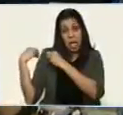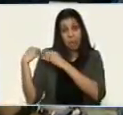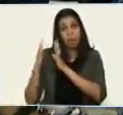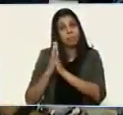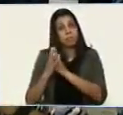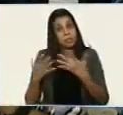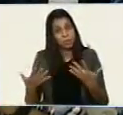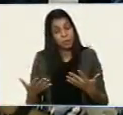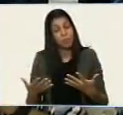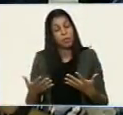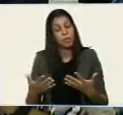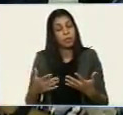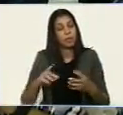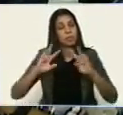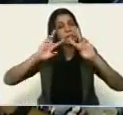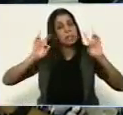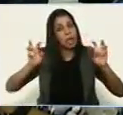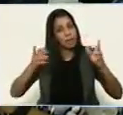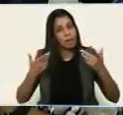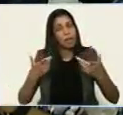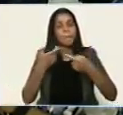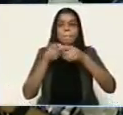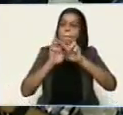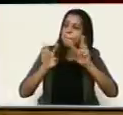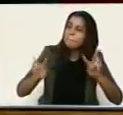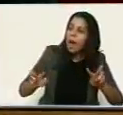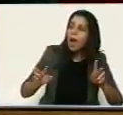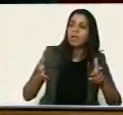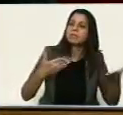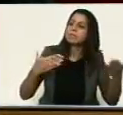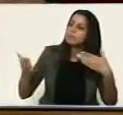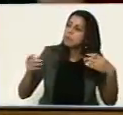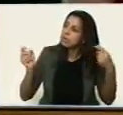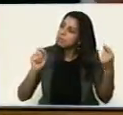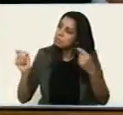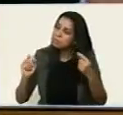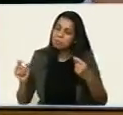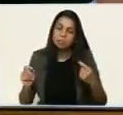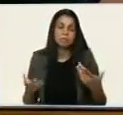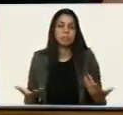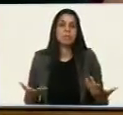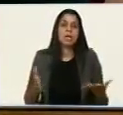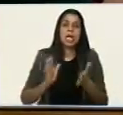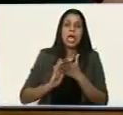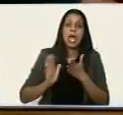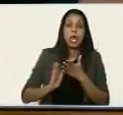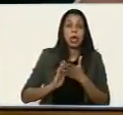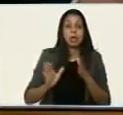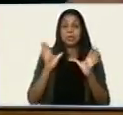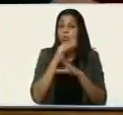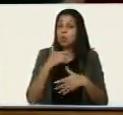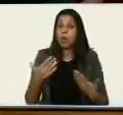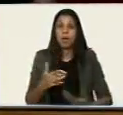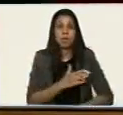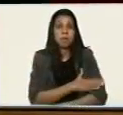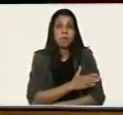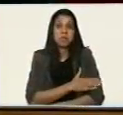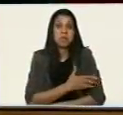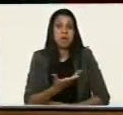el primer punto, que es el de la paz, el diálogo y la reunificación. Aquí ya no hay excusa, no tienen ninguna excusa.